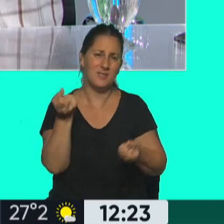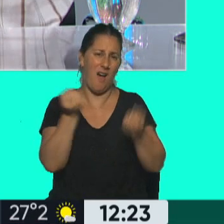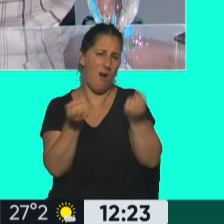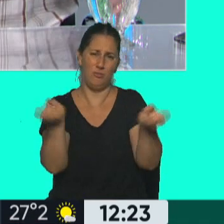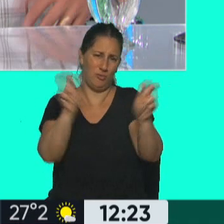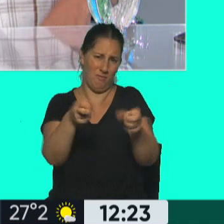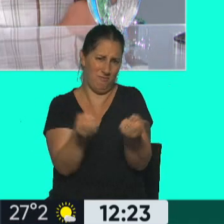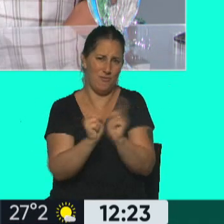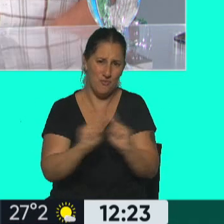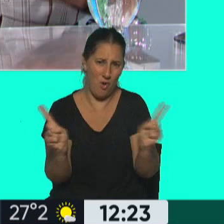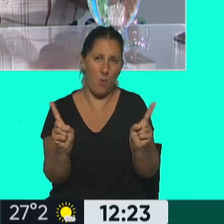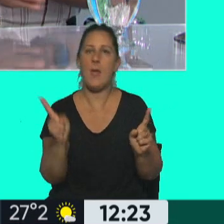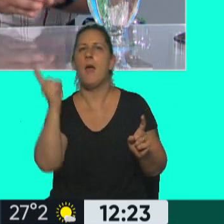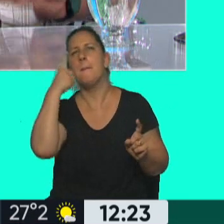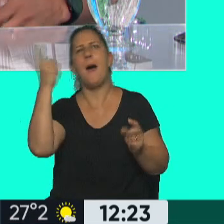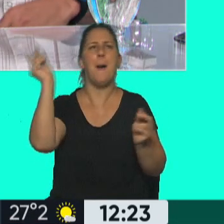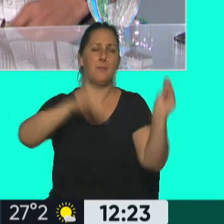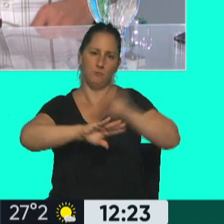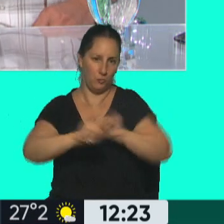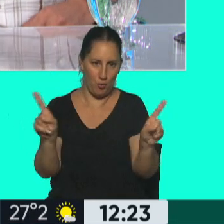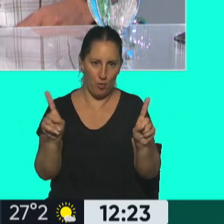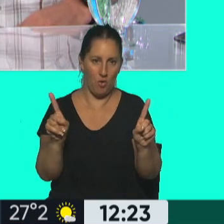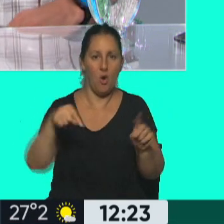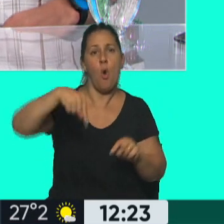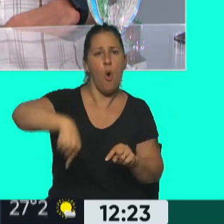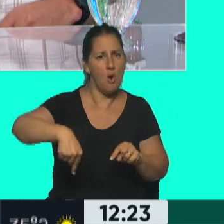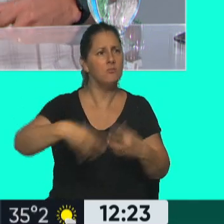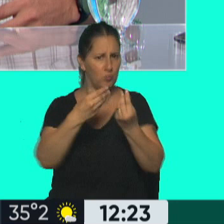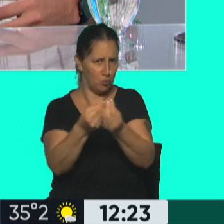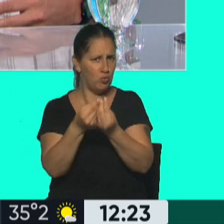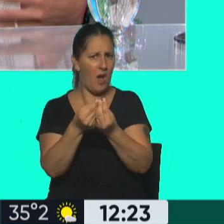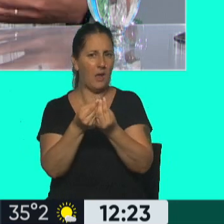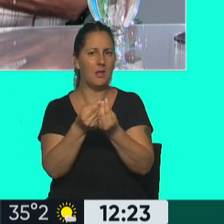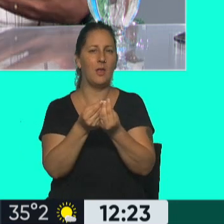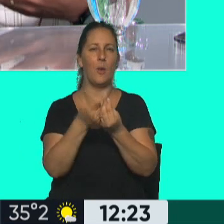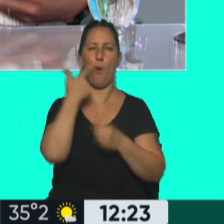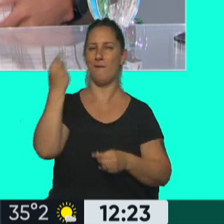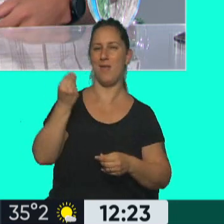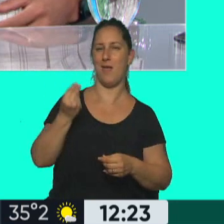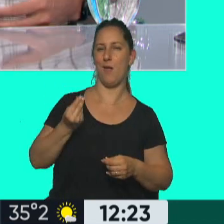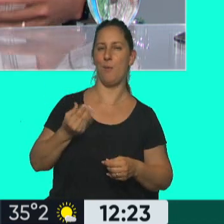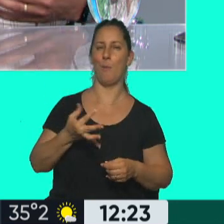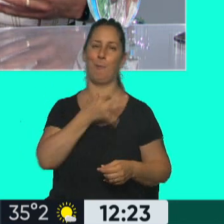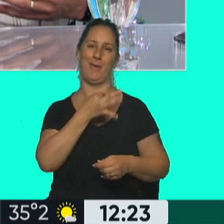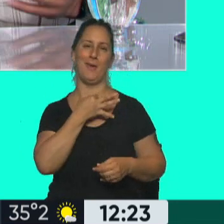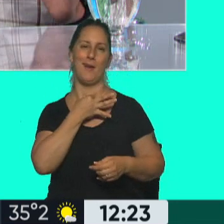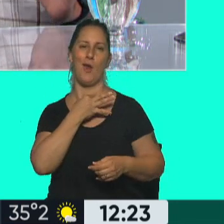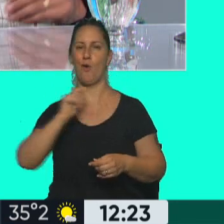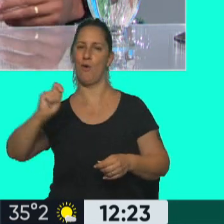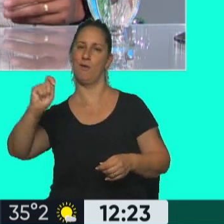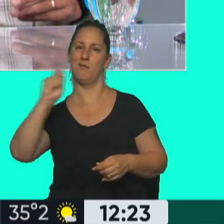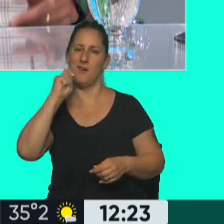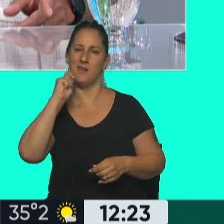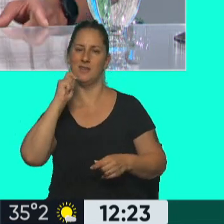No hay mucha vuelta. Y hoy en día vos te encontrás con mucha gente, con mucho pícaro, con mucha piola, que agarra y se fuma un fazo y,